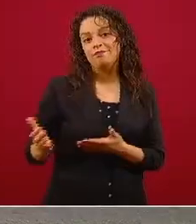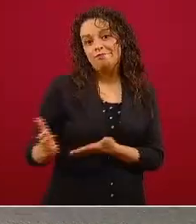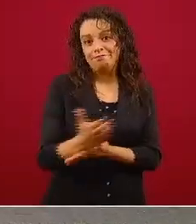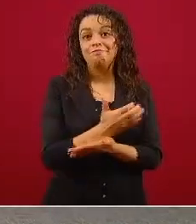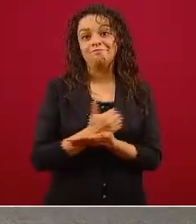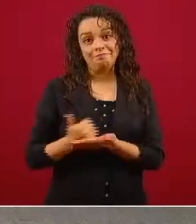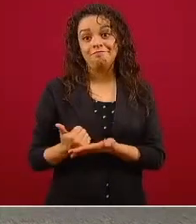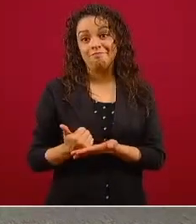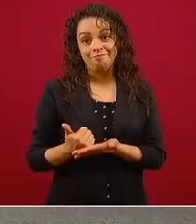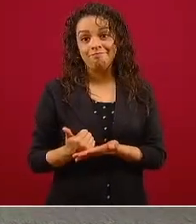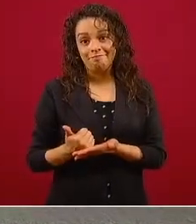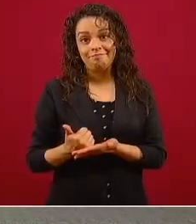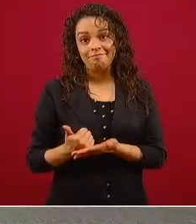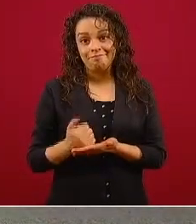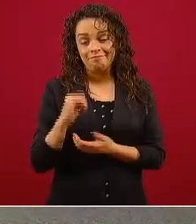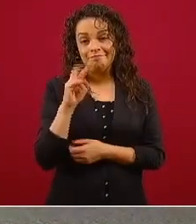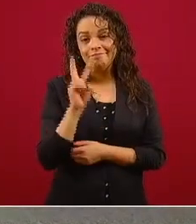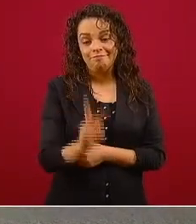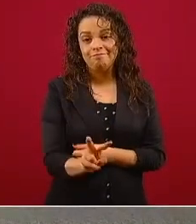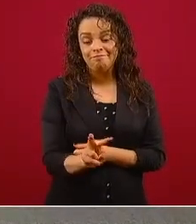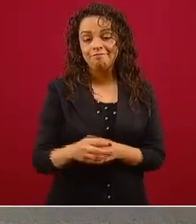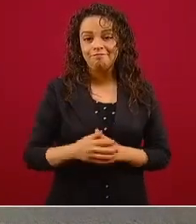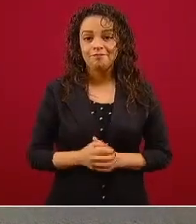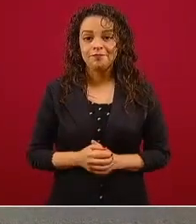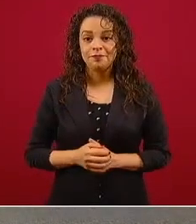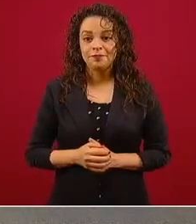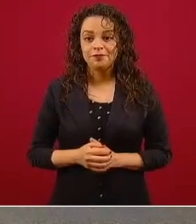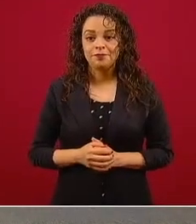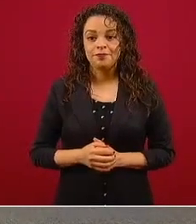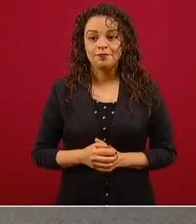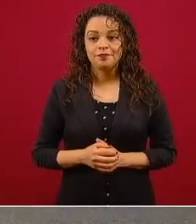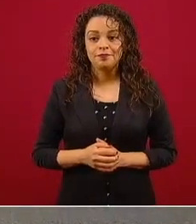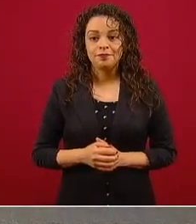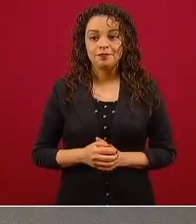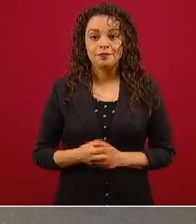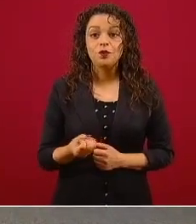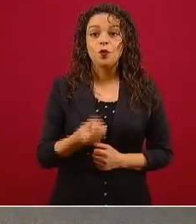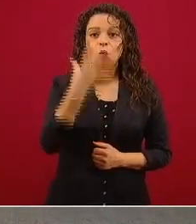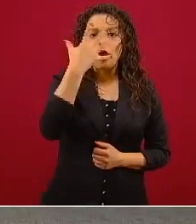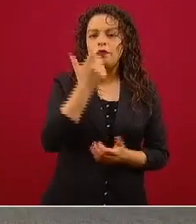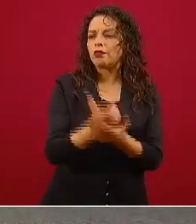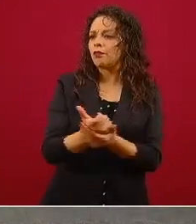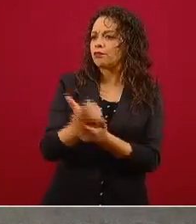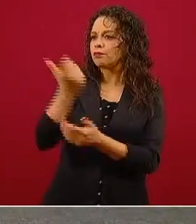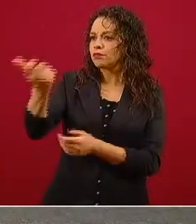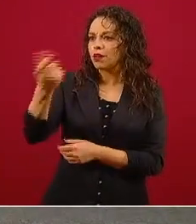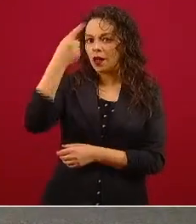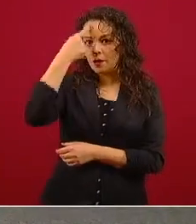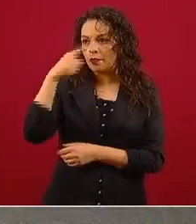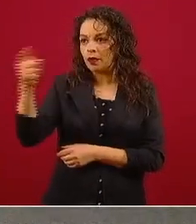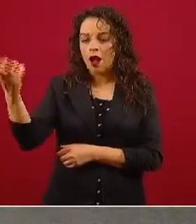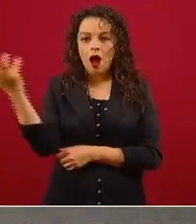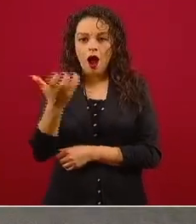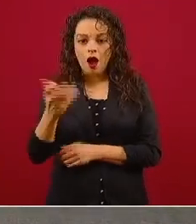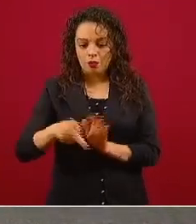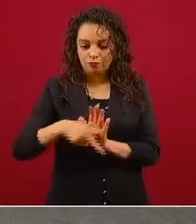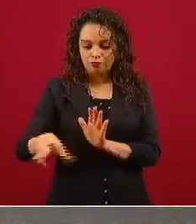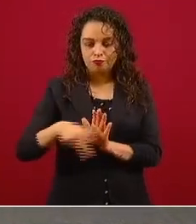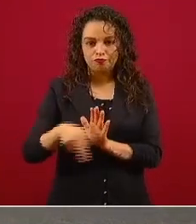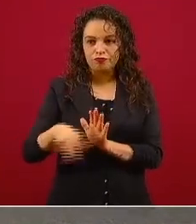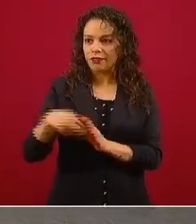Ahora, ¿cuánto les dan para atacarme?, ¿ganan por eso?